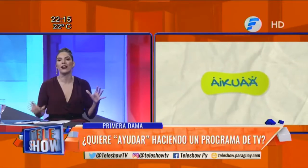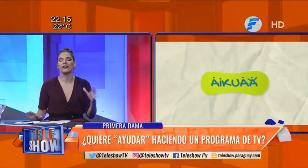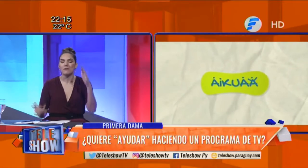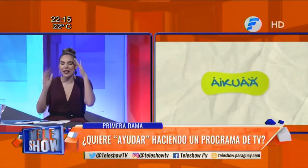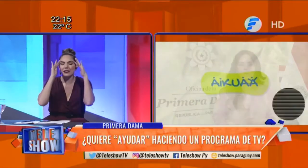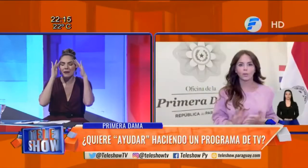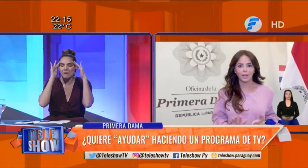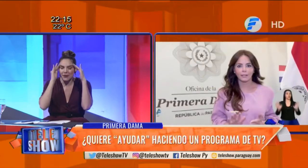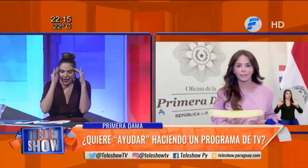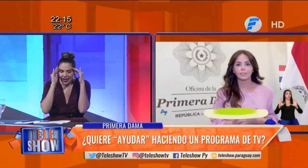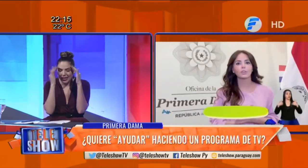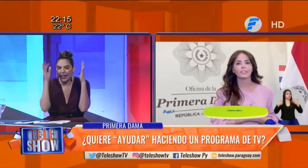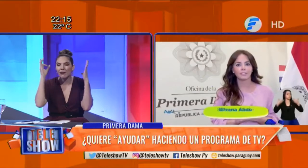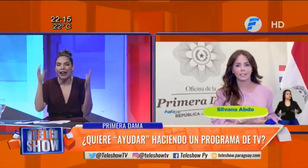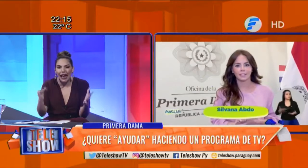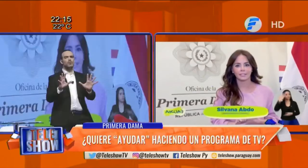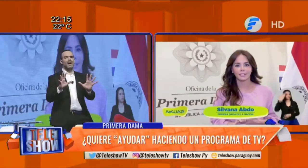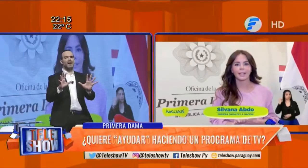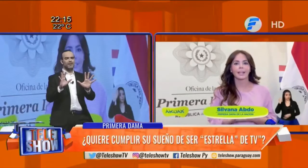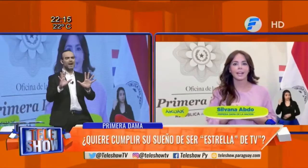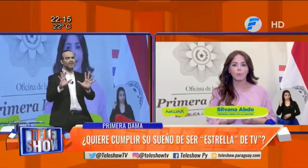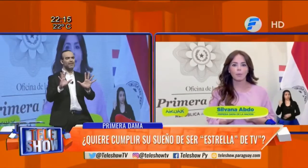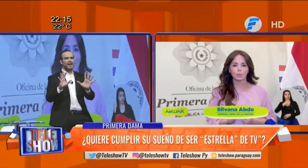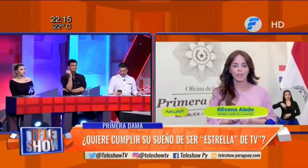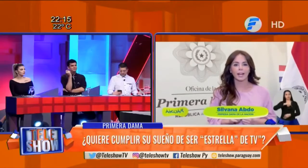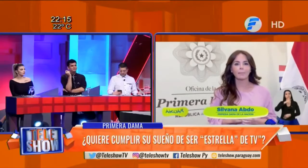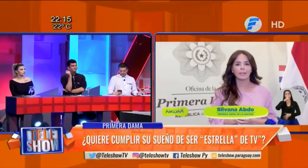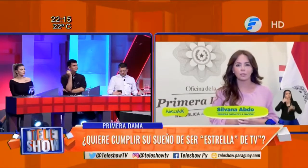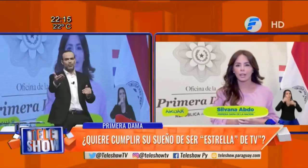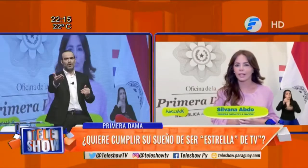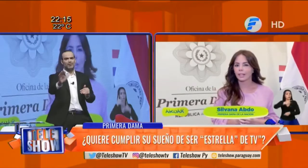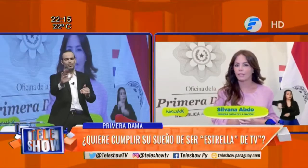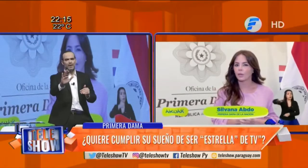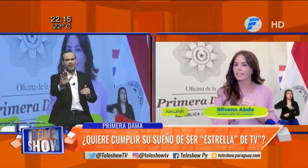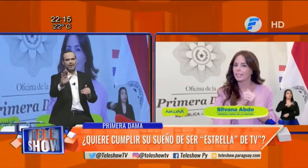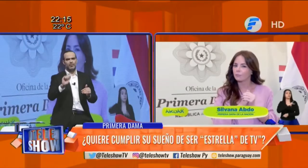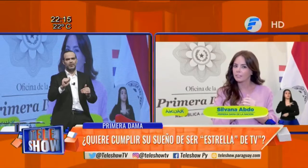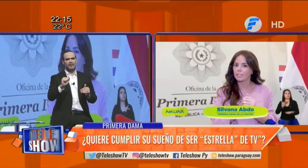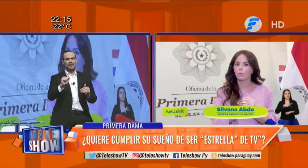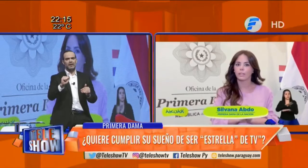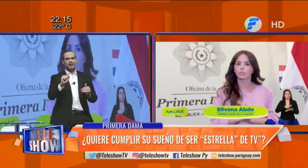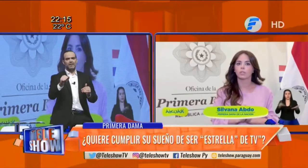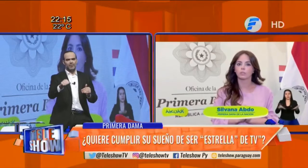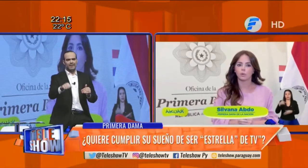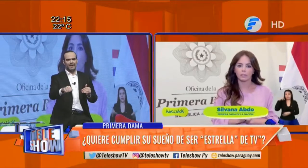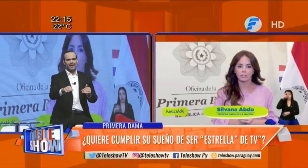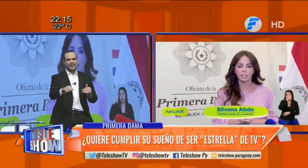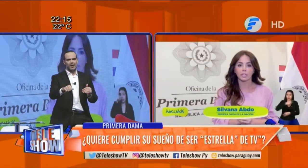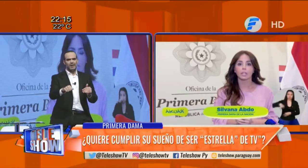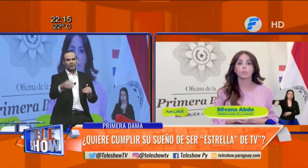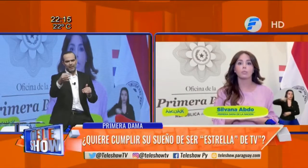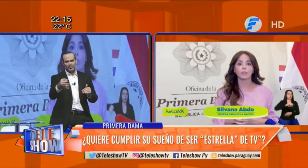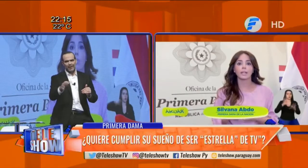le va a gustar. O sea, piensen bien. Ella queda culana, le cayó. Voy a plantear esto y después vamos a un tema sumamente importante que vamos a estar